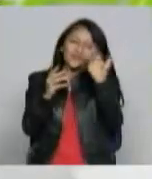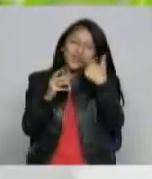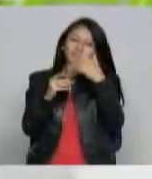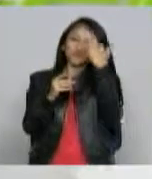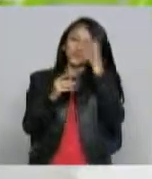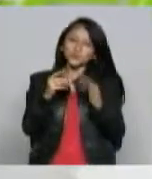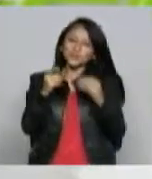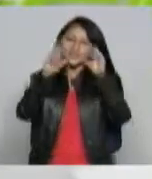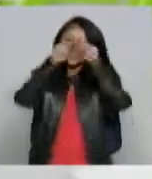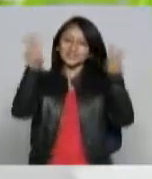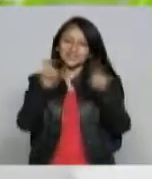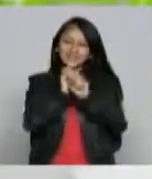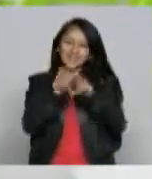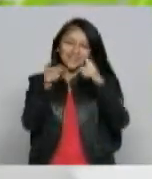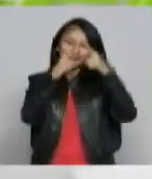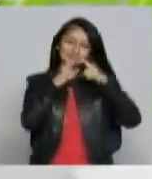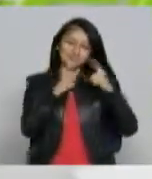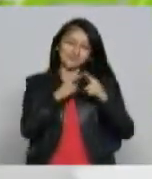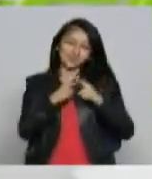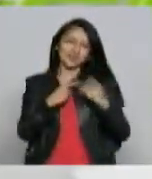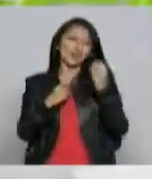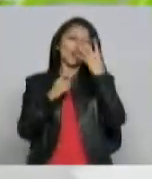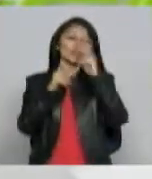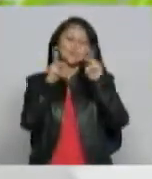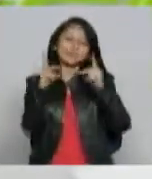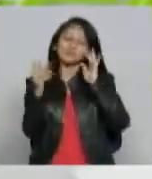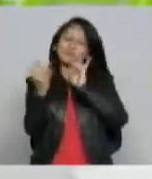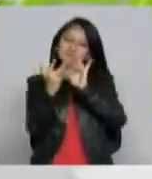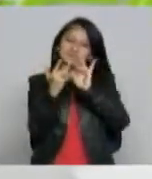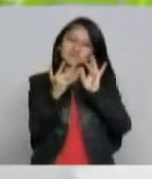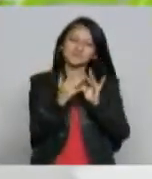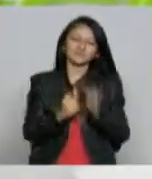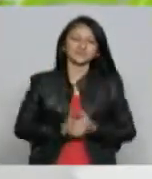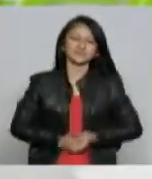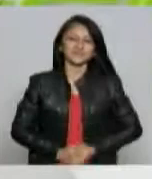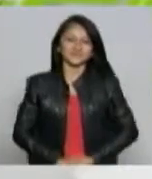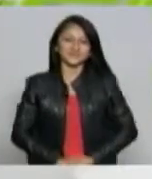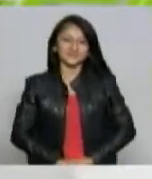sobre las diferentes redes sociales y medios de contacto en la web